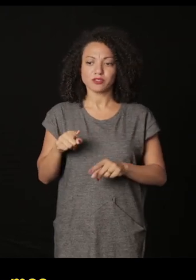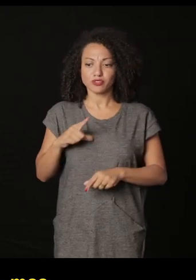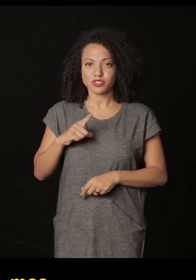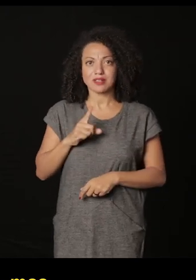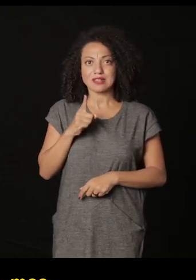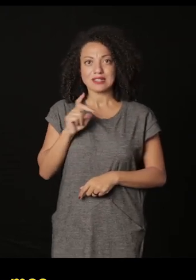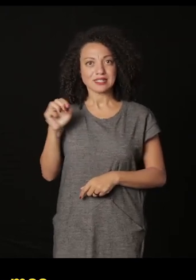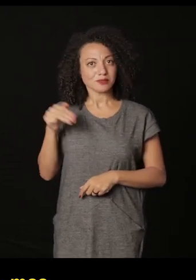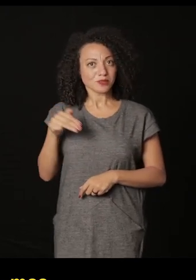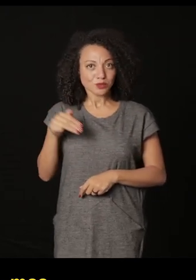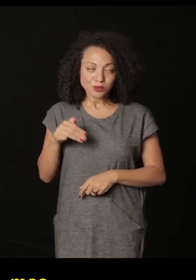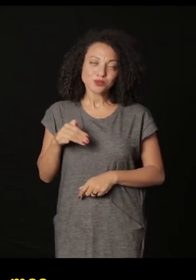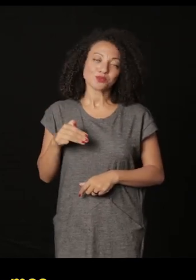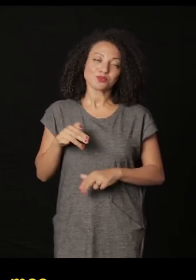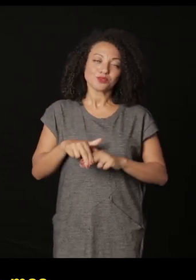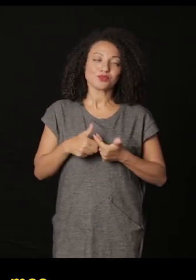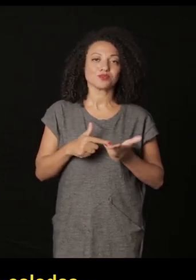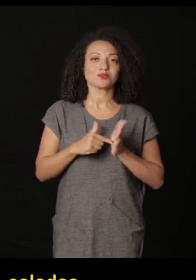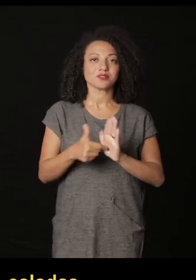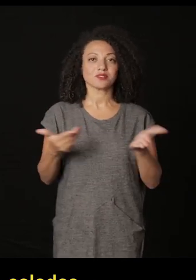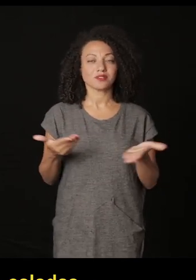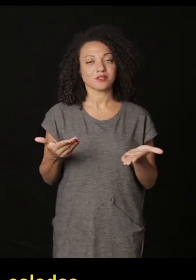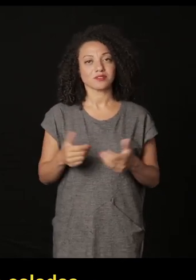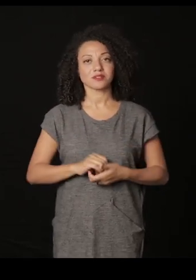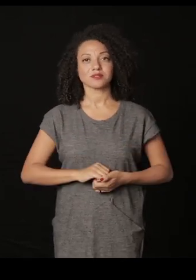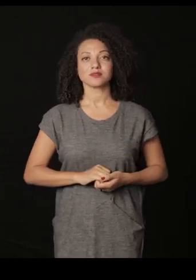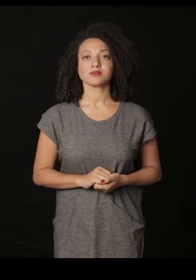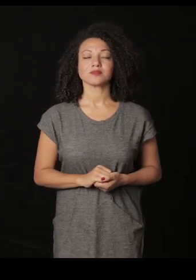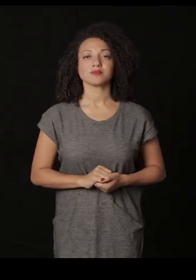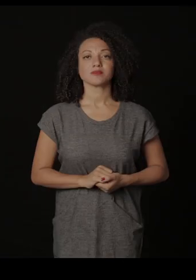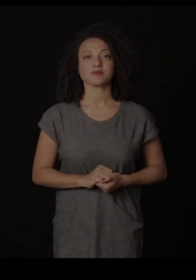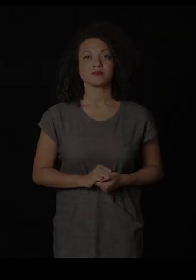en el país pero es en 15 minutos lo que podría muchas gracias